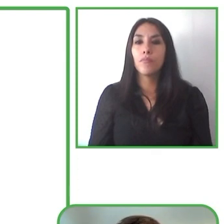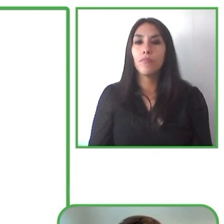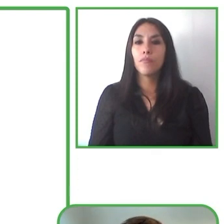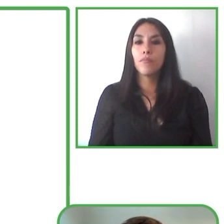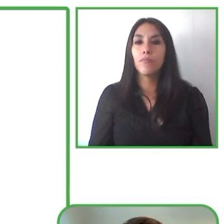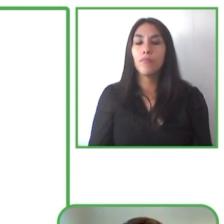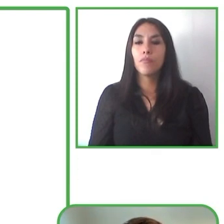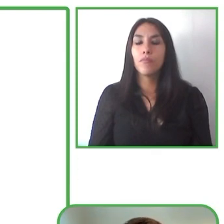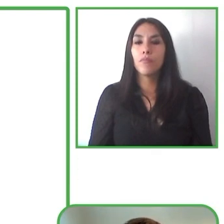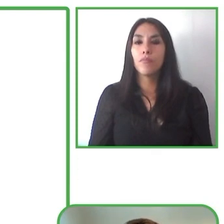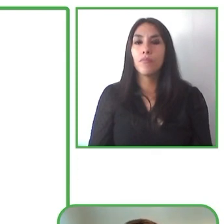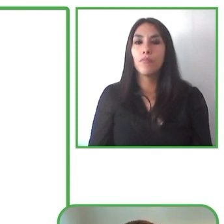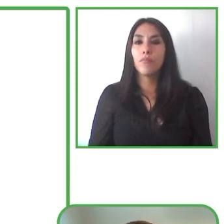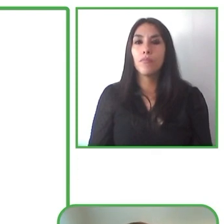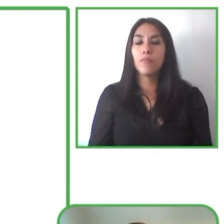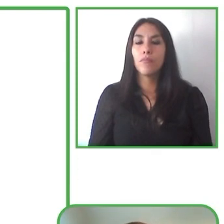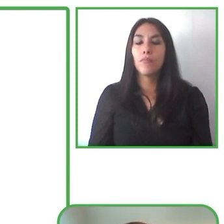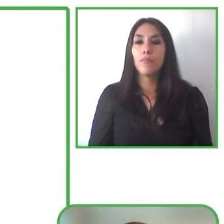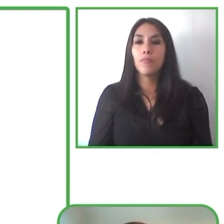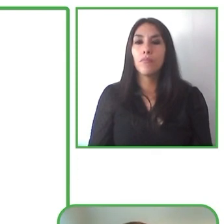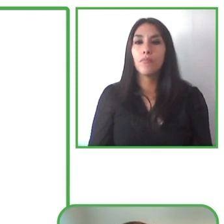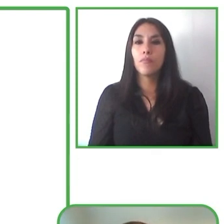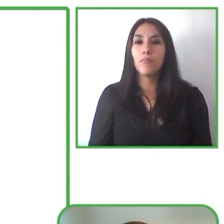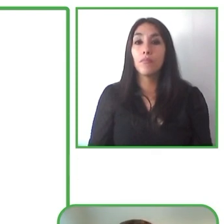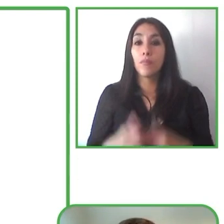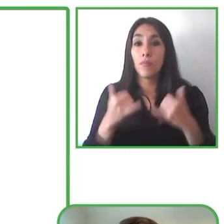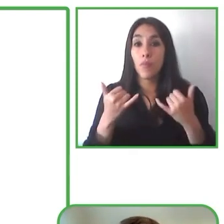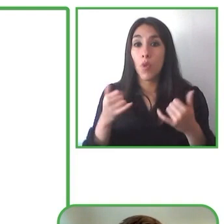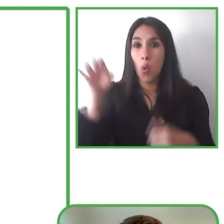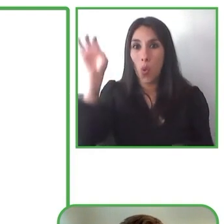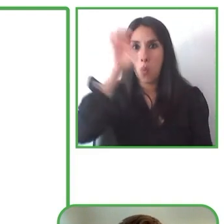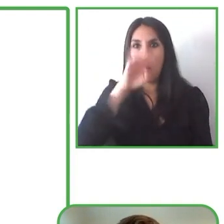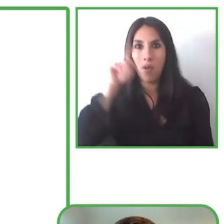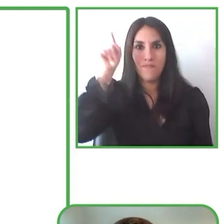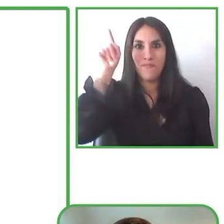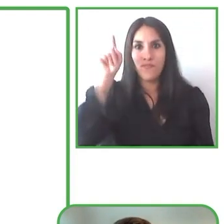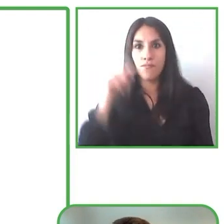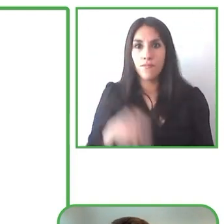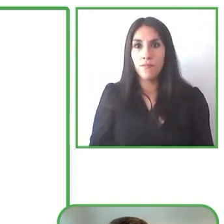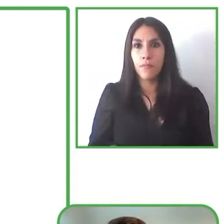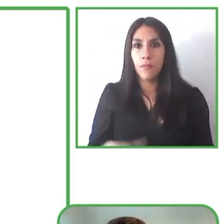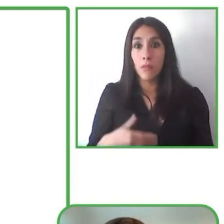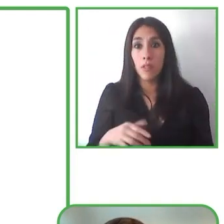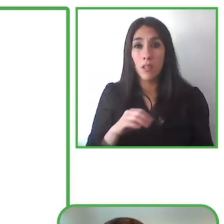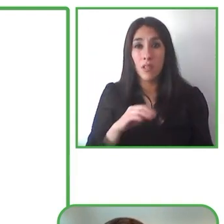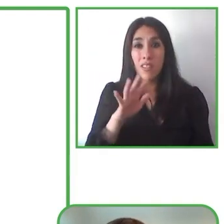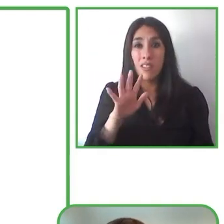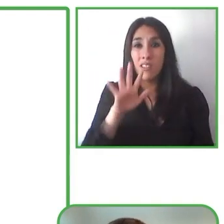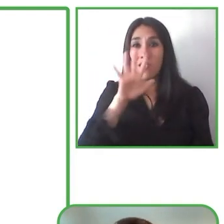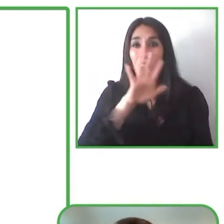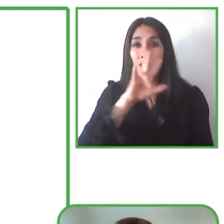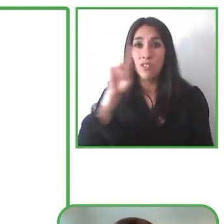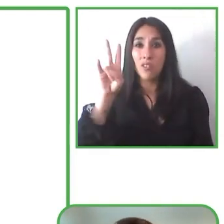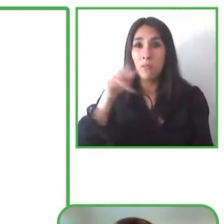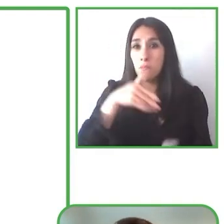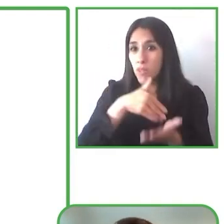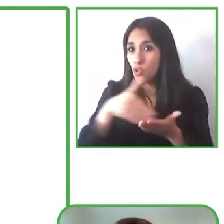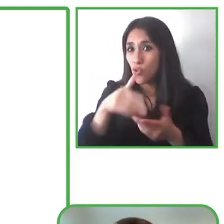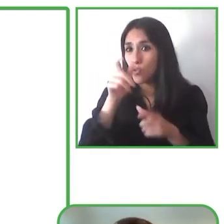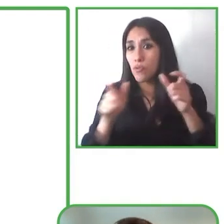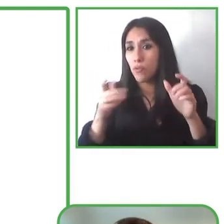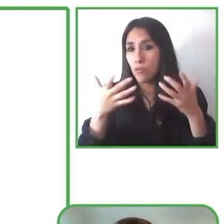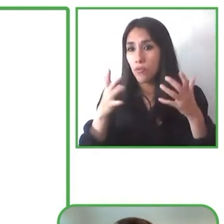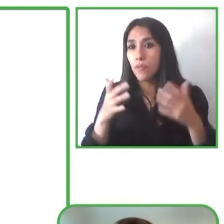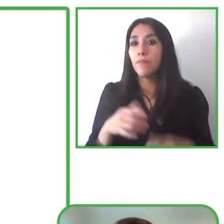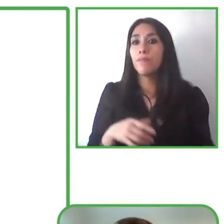en Europa tenemos 52 millones de personas con dislexia que tienen problemas con leer